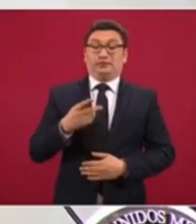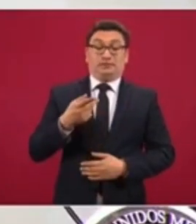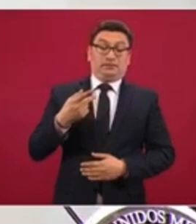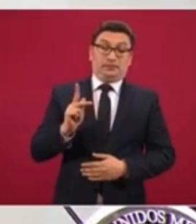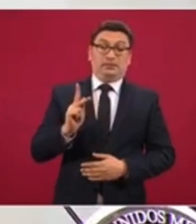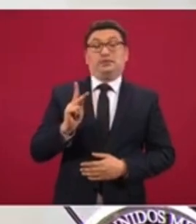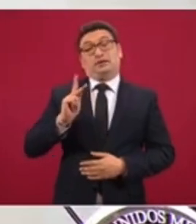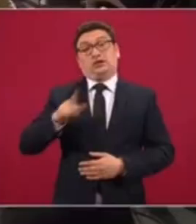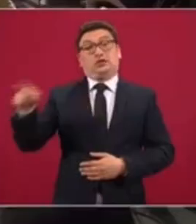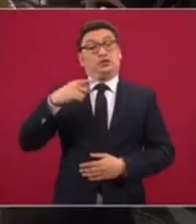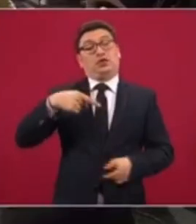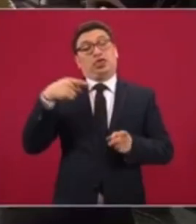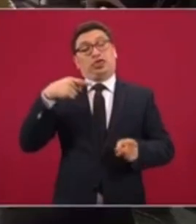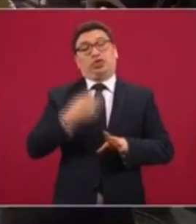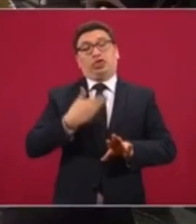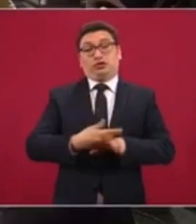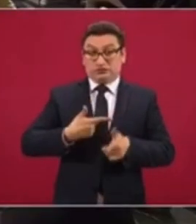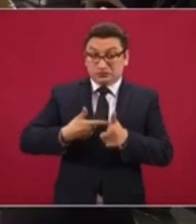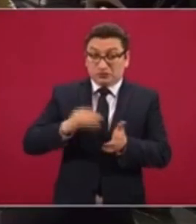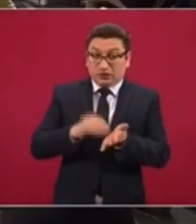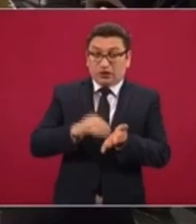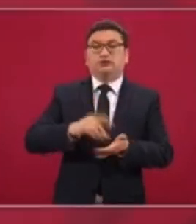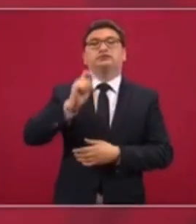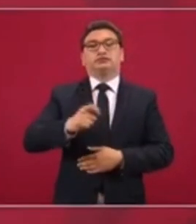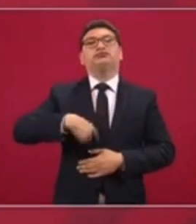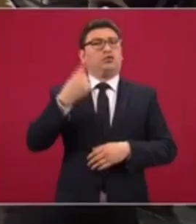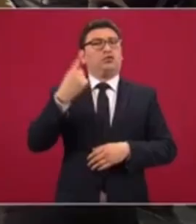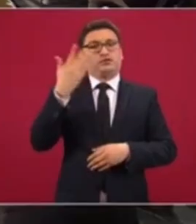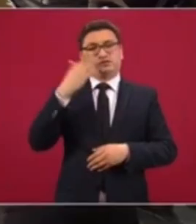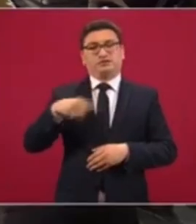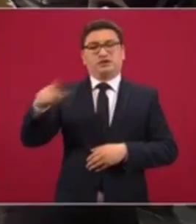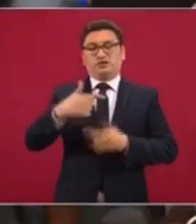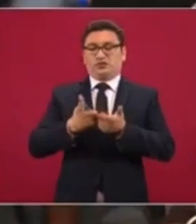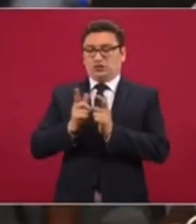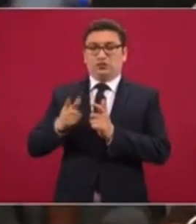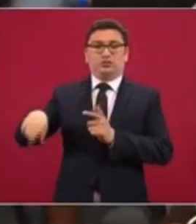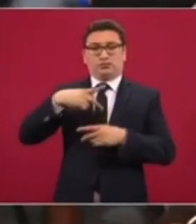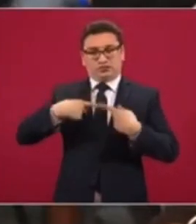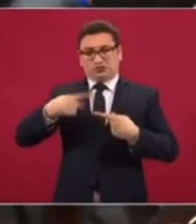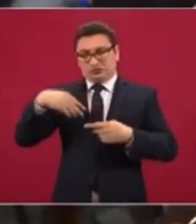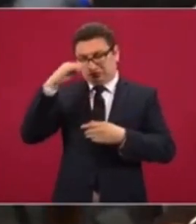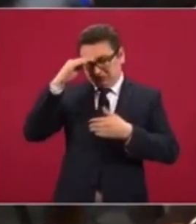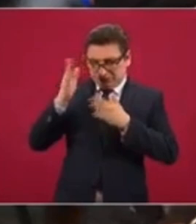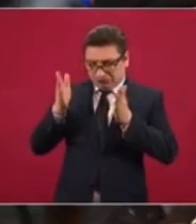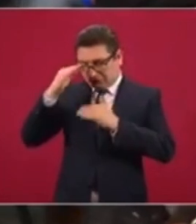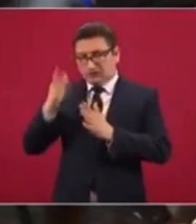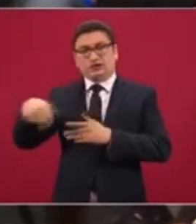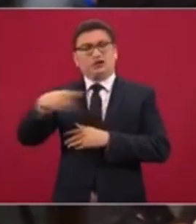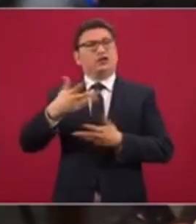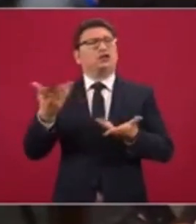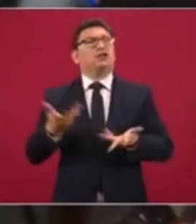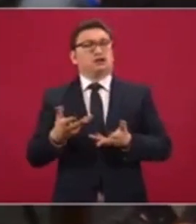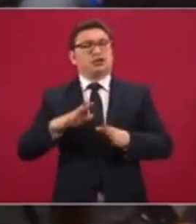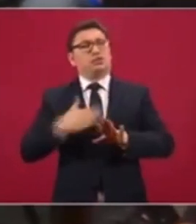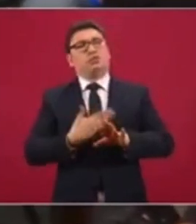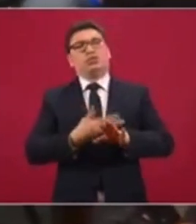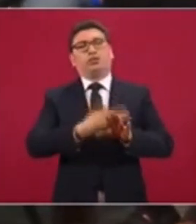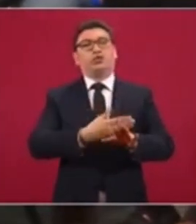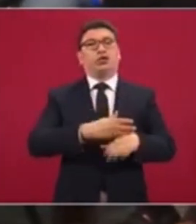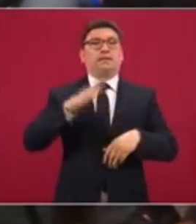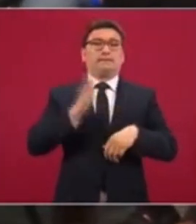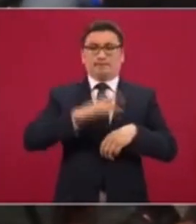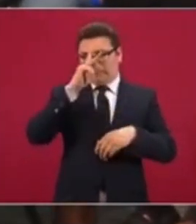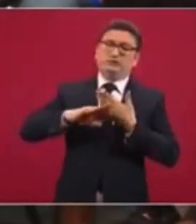estén atacando, quiere decir que vamos bien. Observadores, ¿cuál sería la acción de la oposición que cree que más